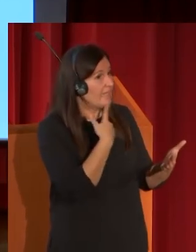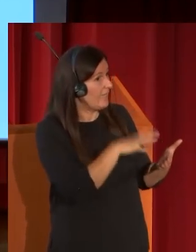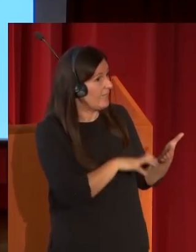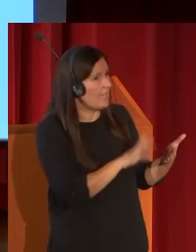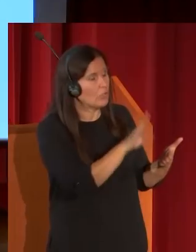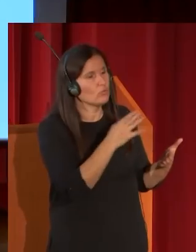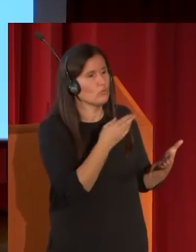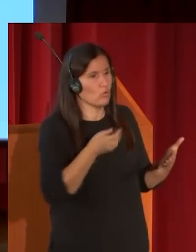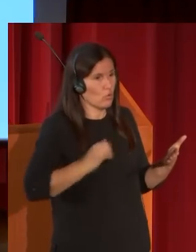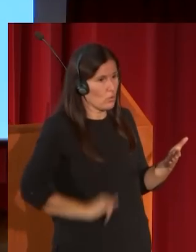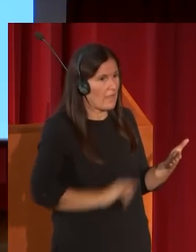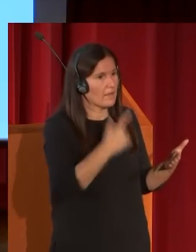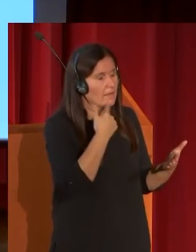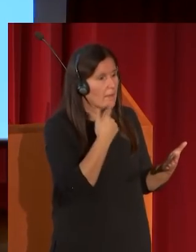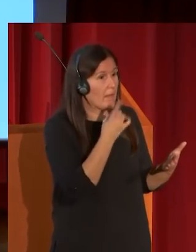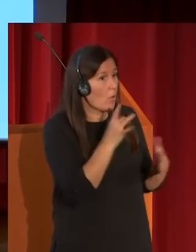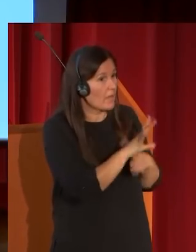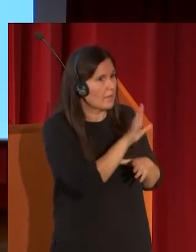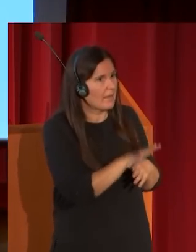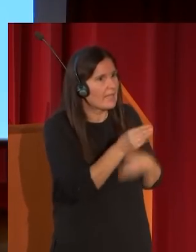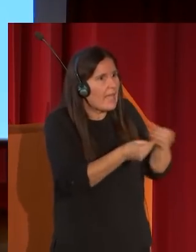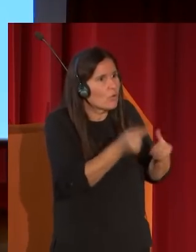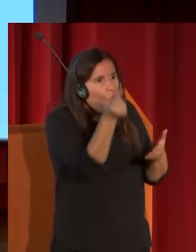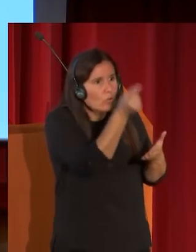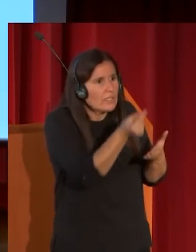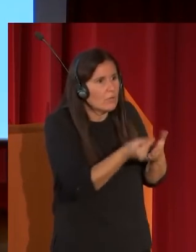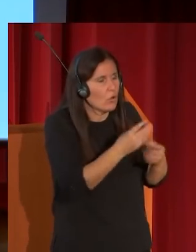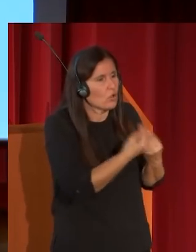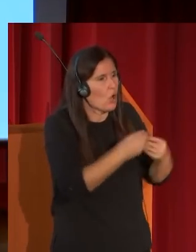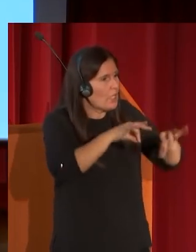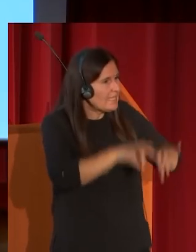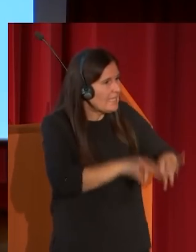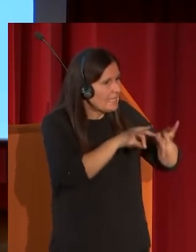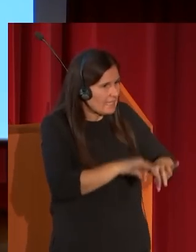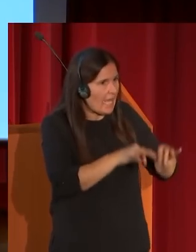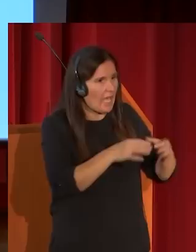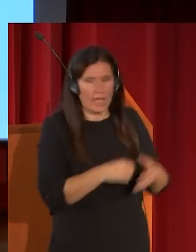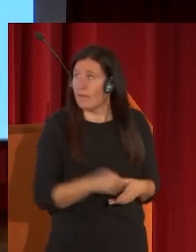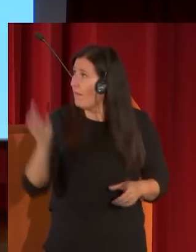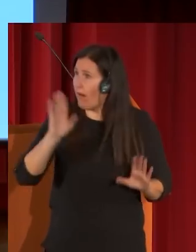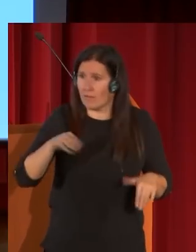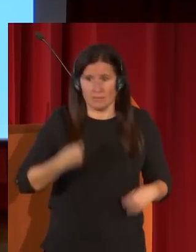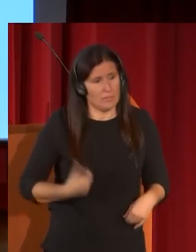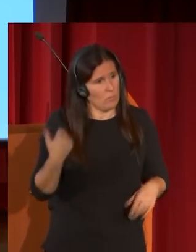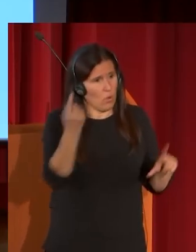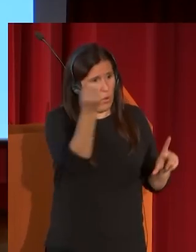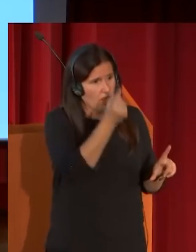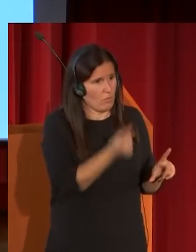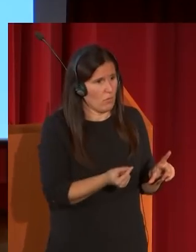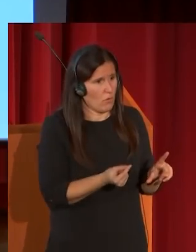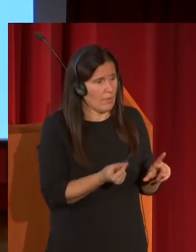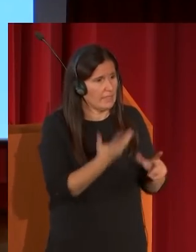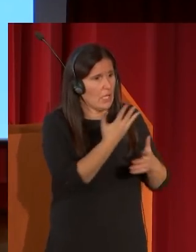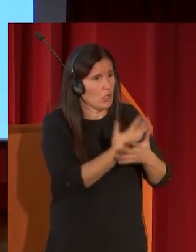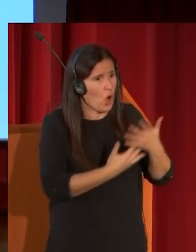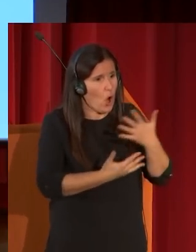para una carta un dibujo a tinta y ha ido pegando y efectivamente es este dibujo aquí tienen el colás